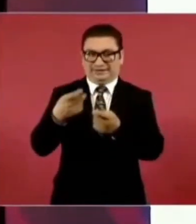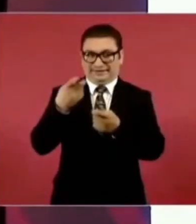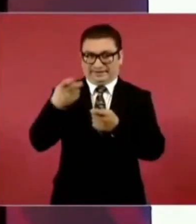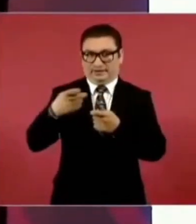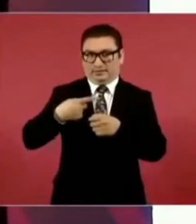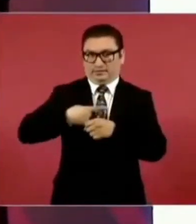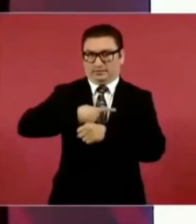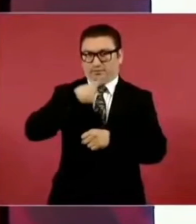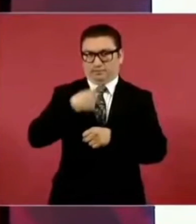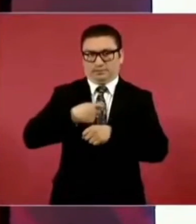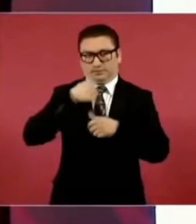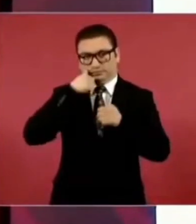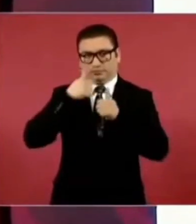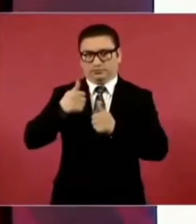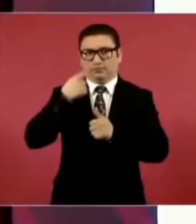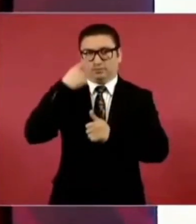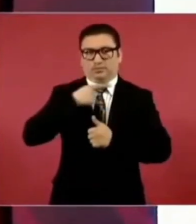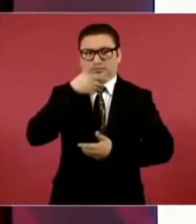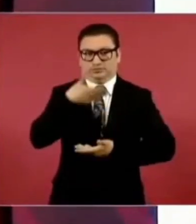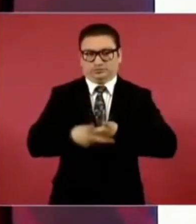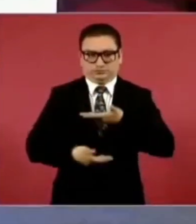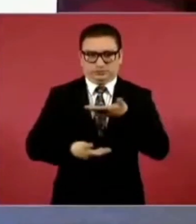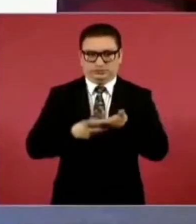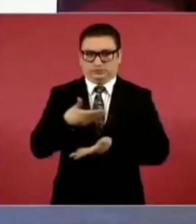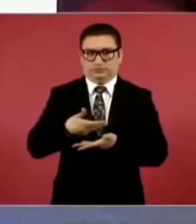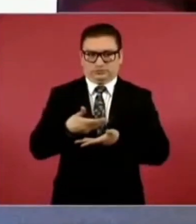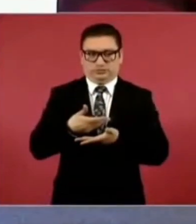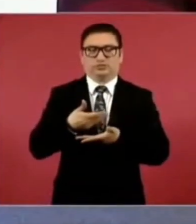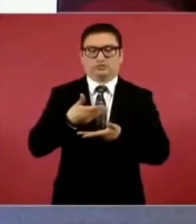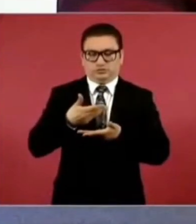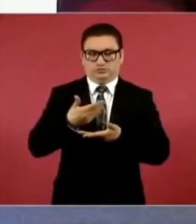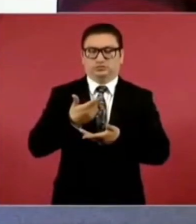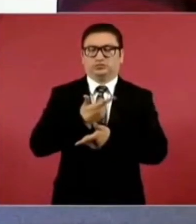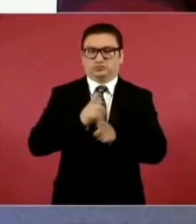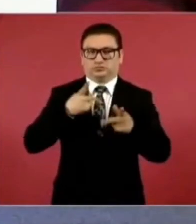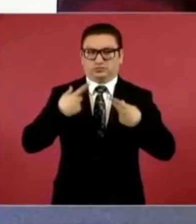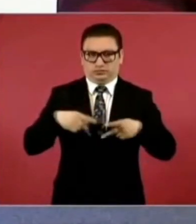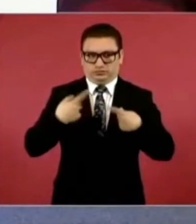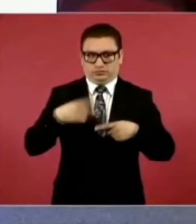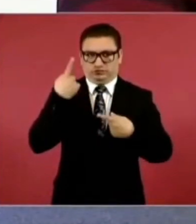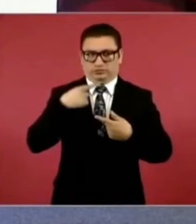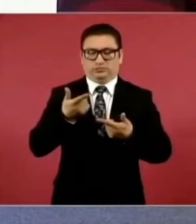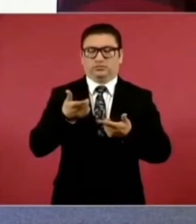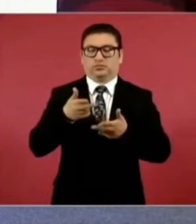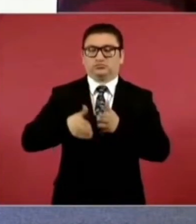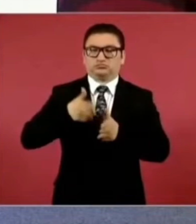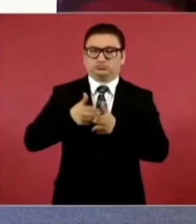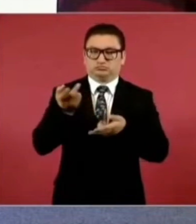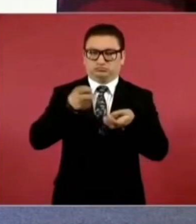preferencia a la prestación del servicio público ferroviario de pasajeros